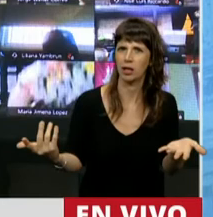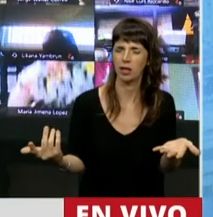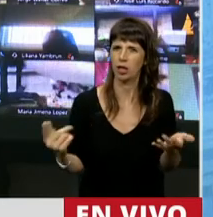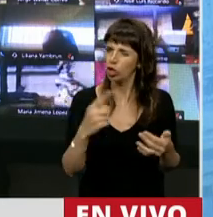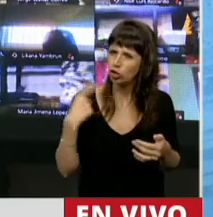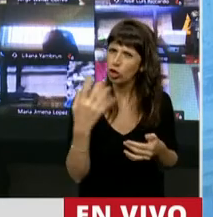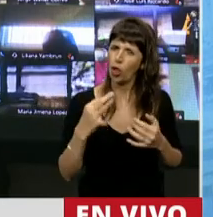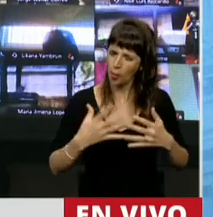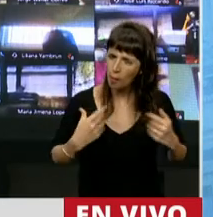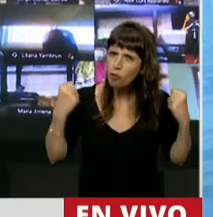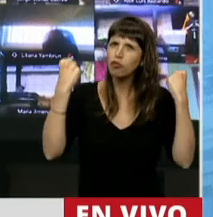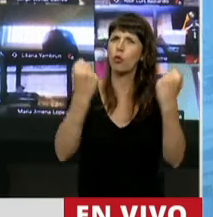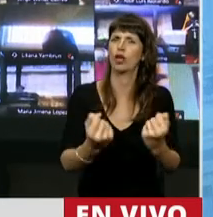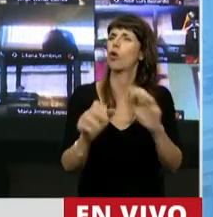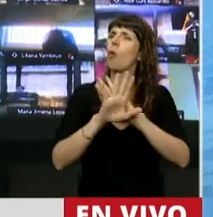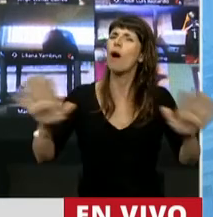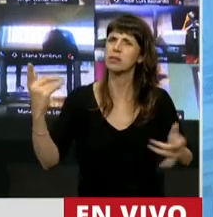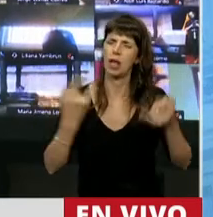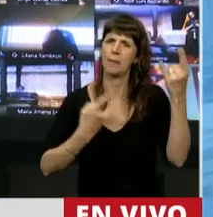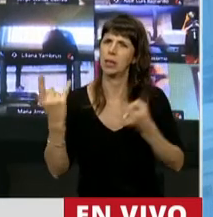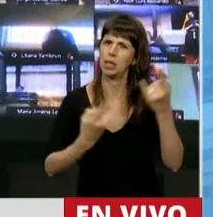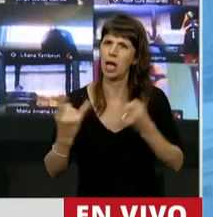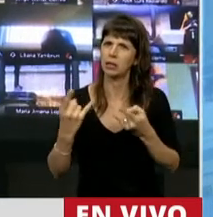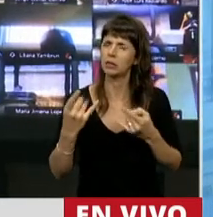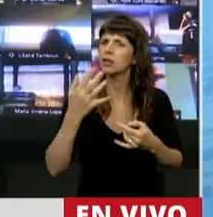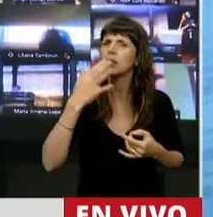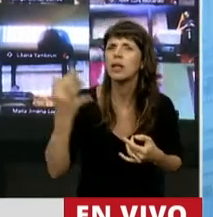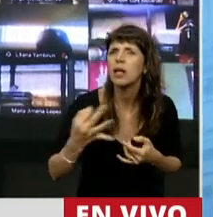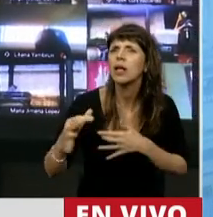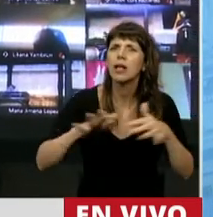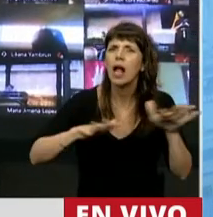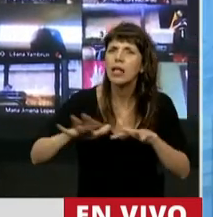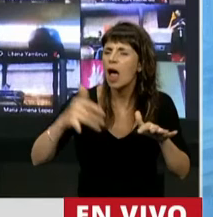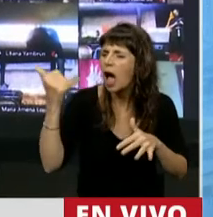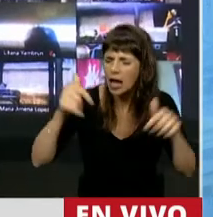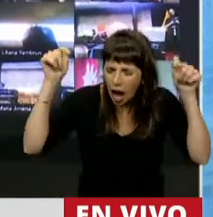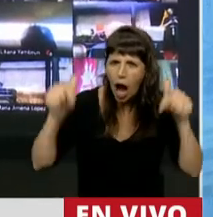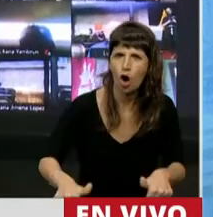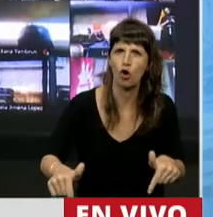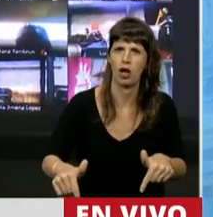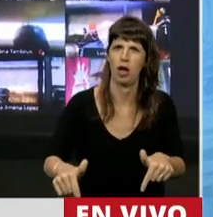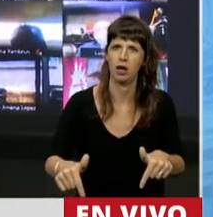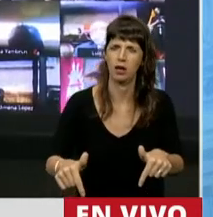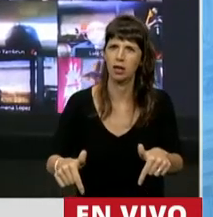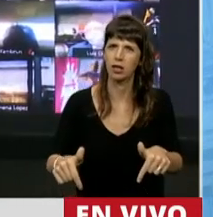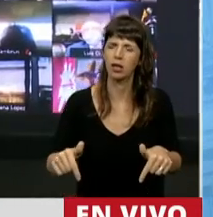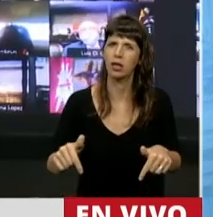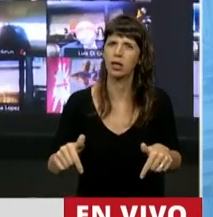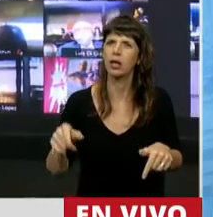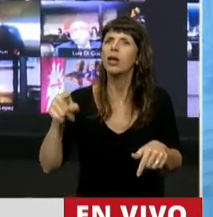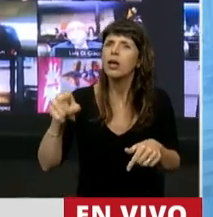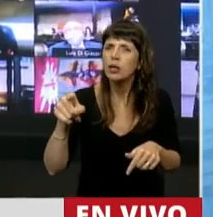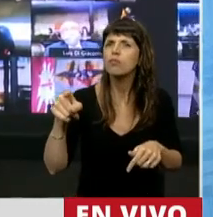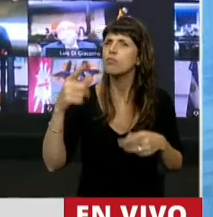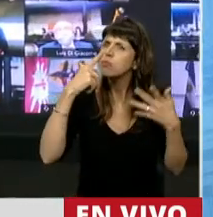tirar para el mismo lado. Basta de mentiras. La realidad está ante nuestros ojos, señor presidente. Y no hace más que